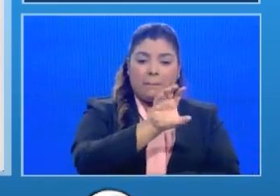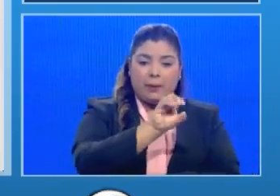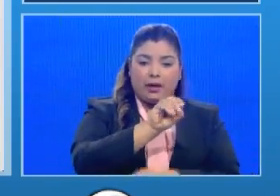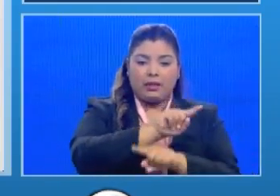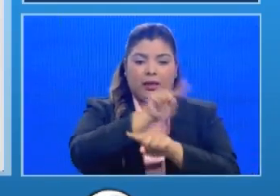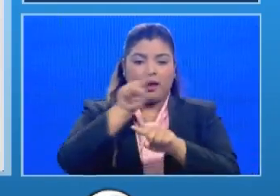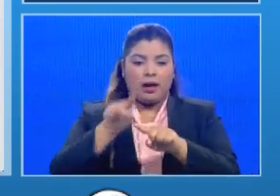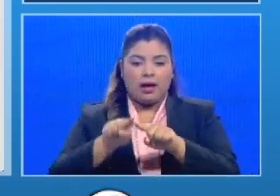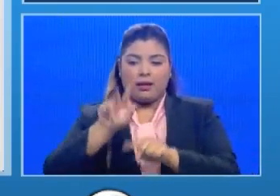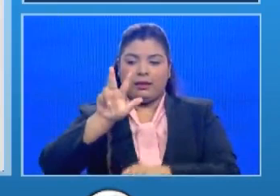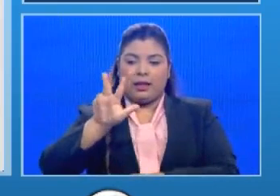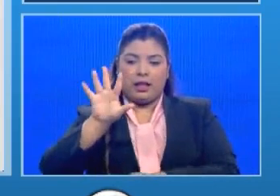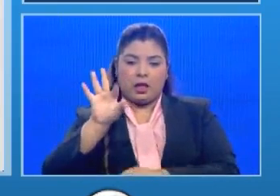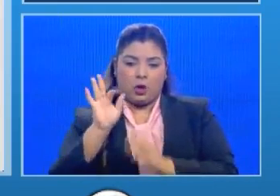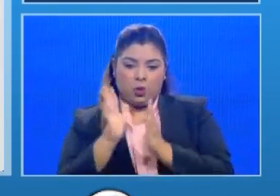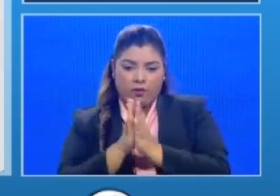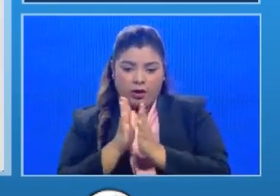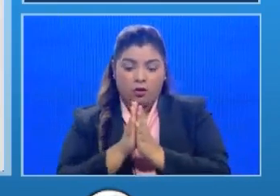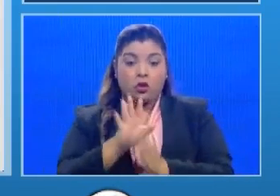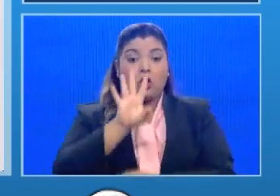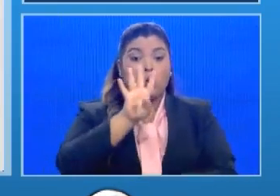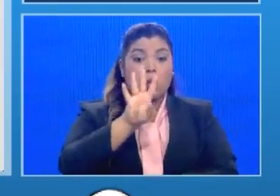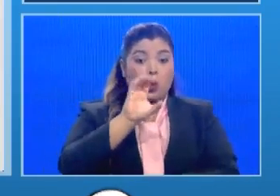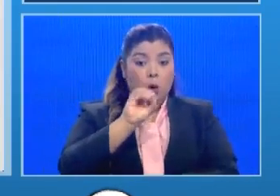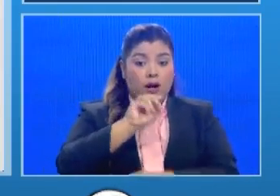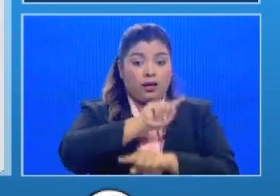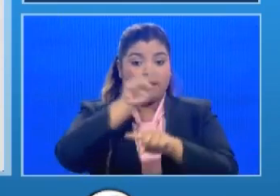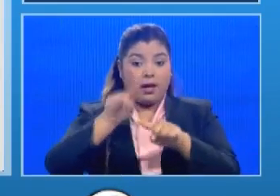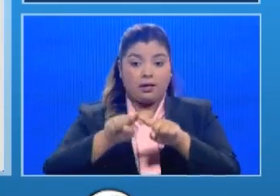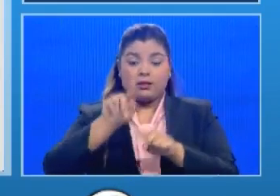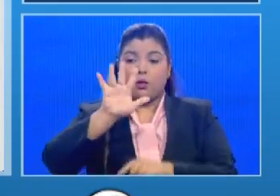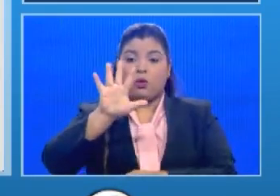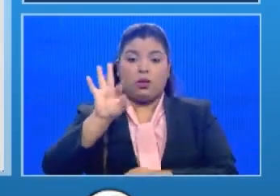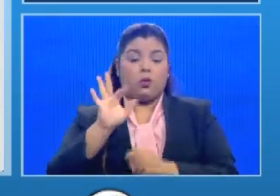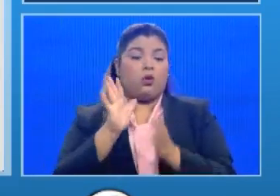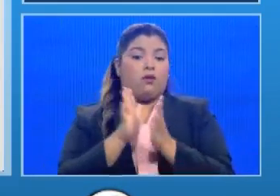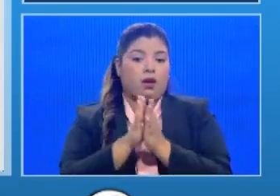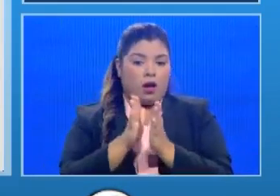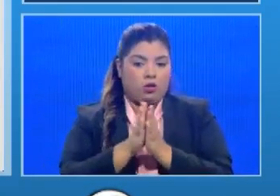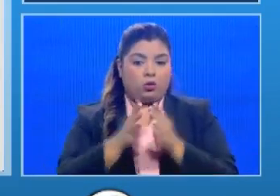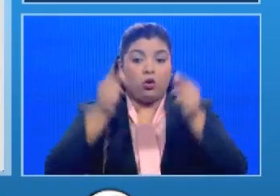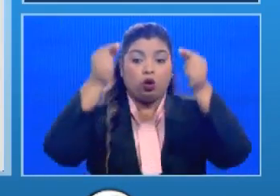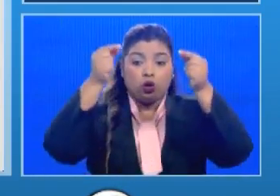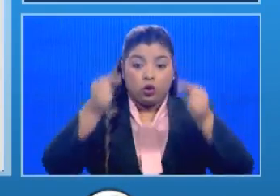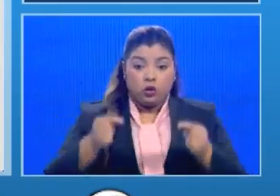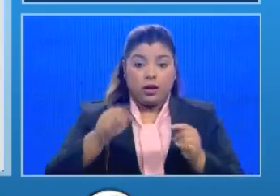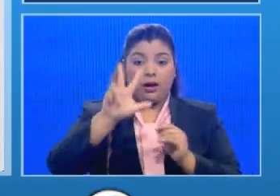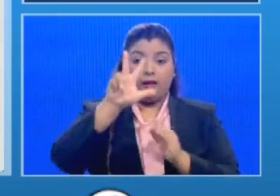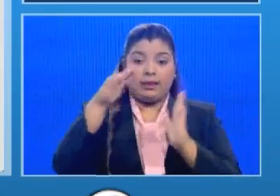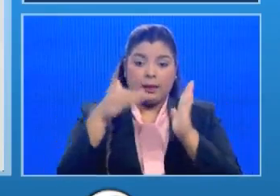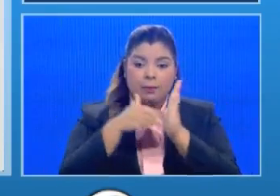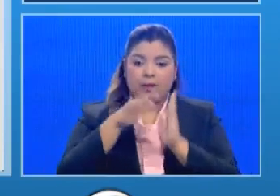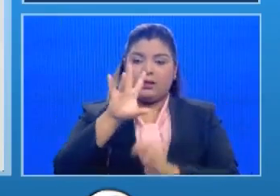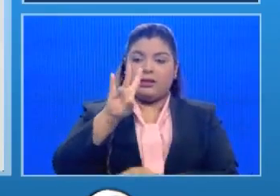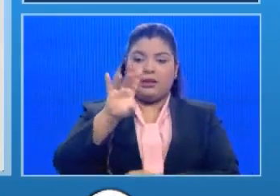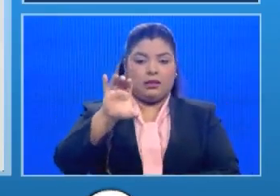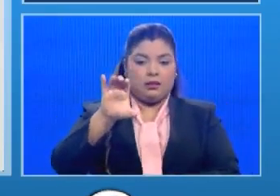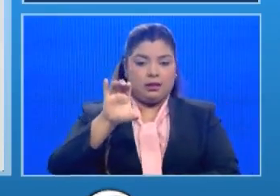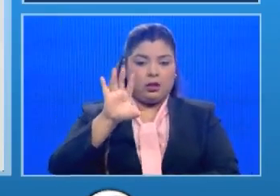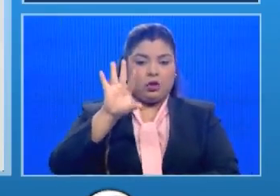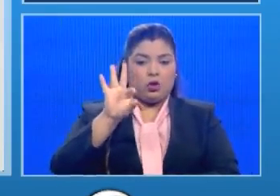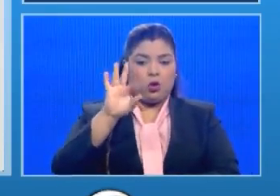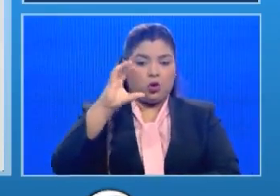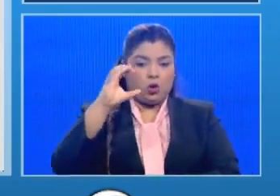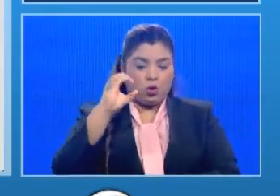a 39 años y 40 a 59 años, para un total entre ambos de 3.790